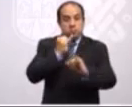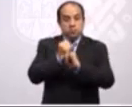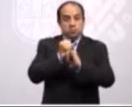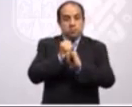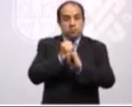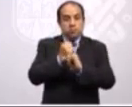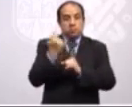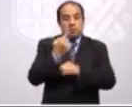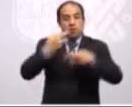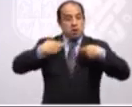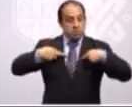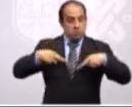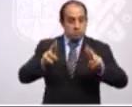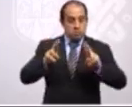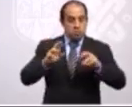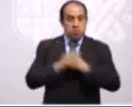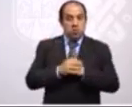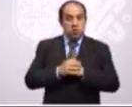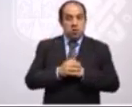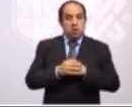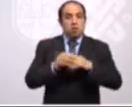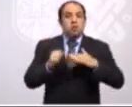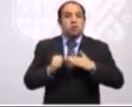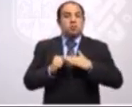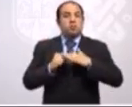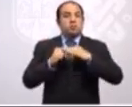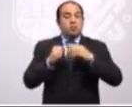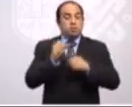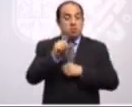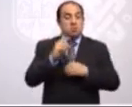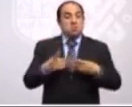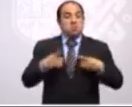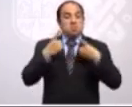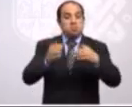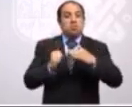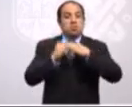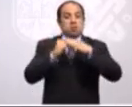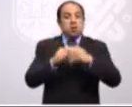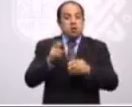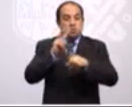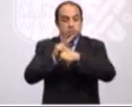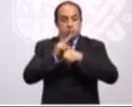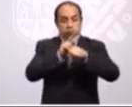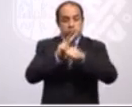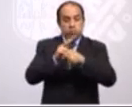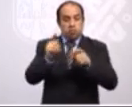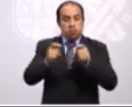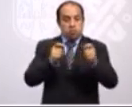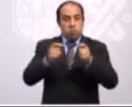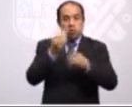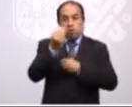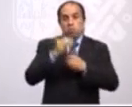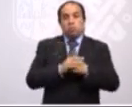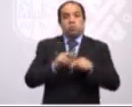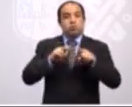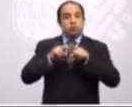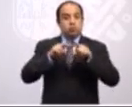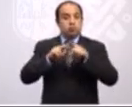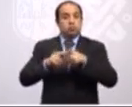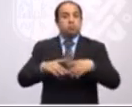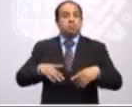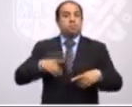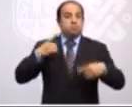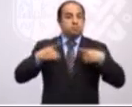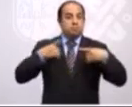que representan y dan soporte a la supervisión y manejo de muchos de los parques de diversiones en el mundo.